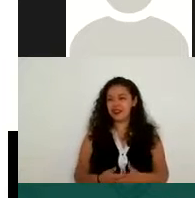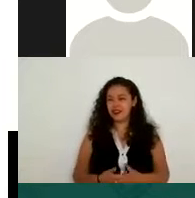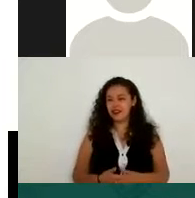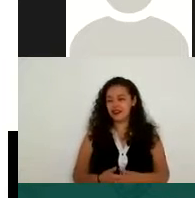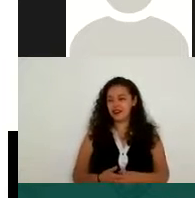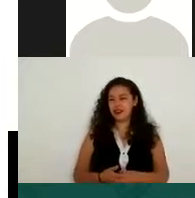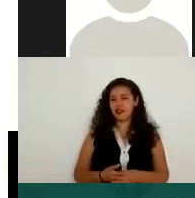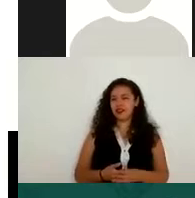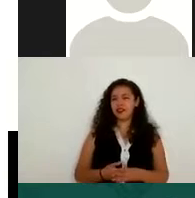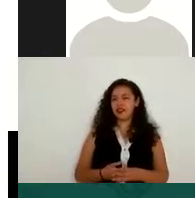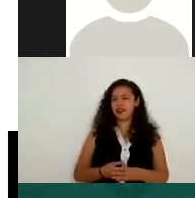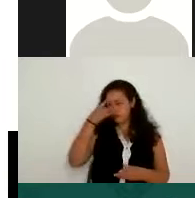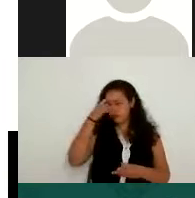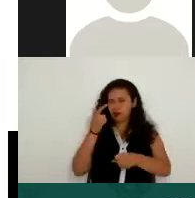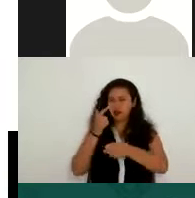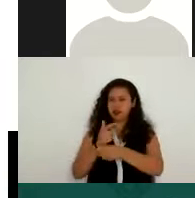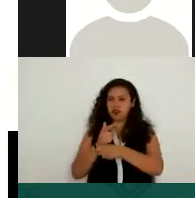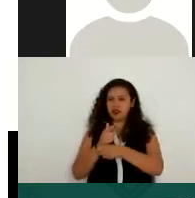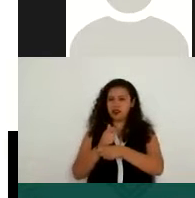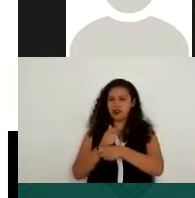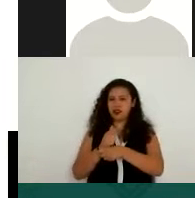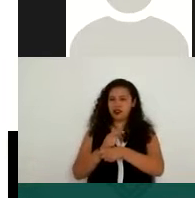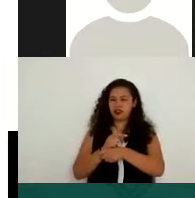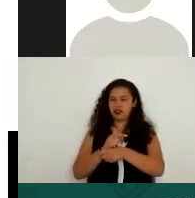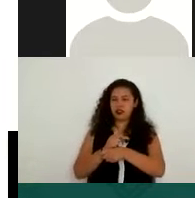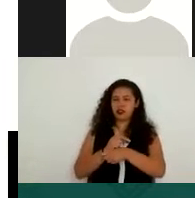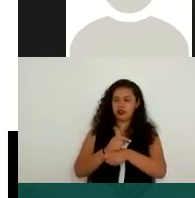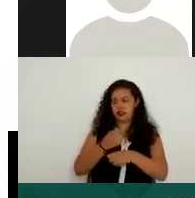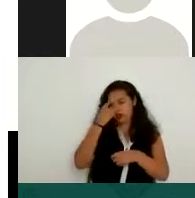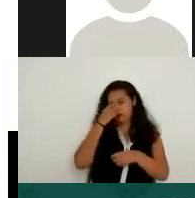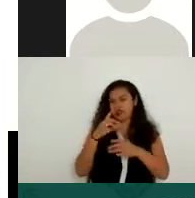incluso las partes de datos que básicamente ya también son electrónicas ¿no?